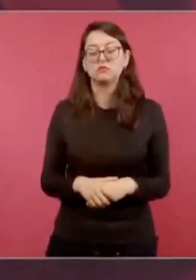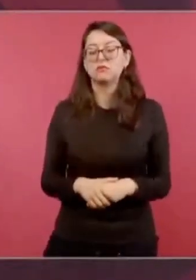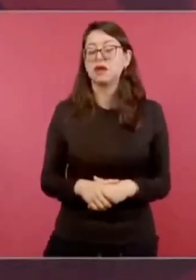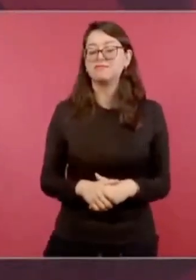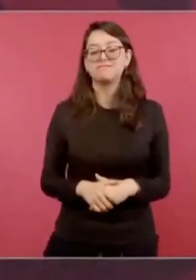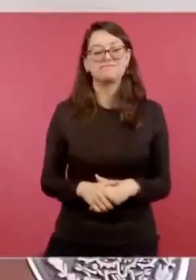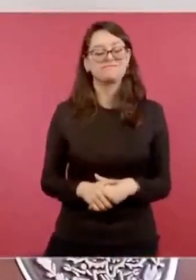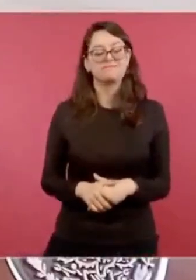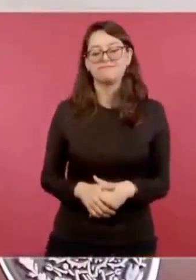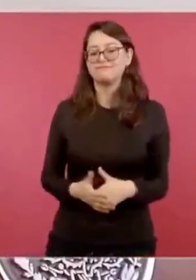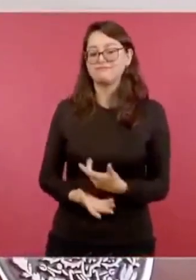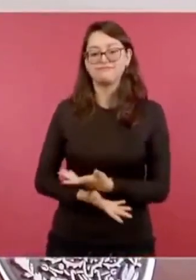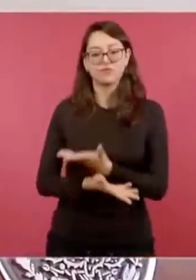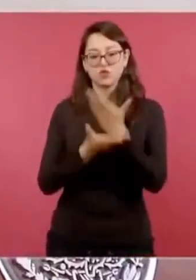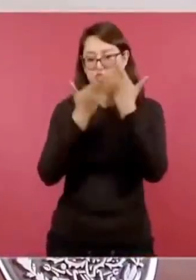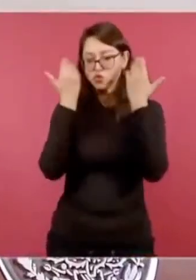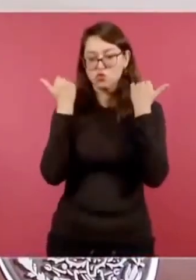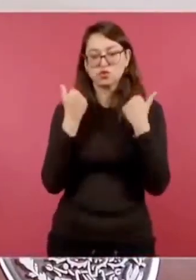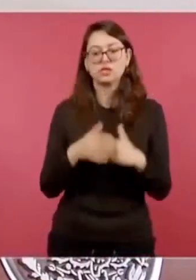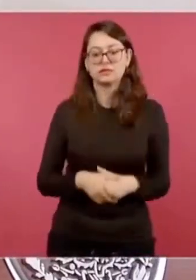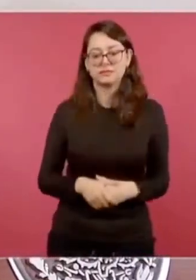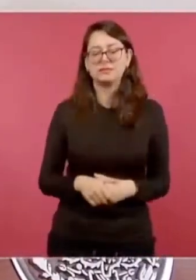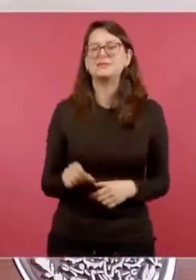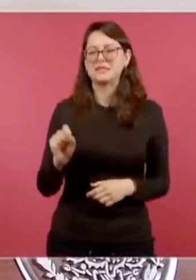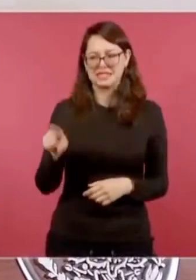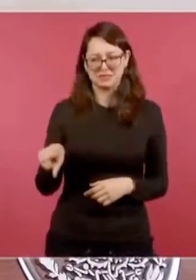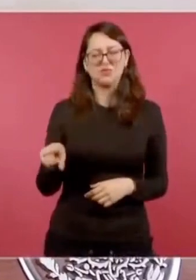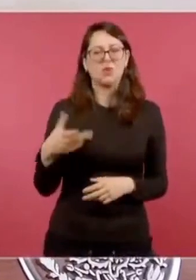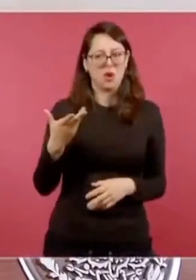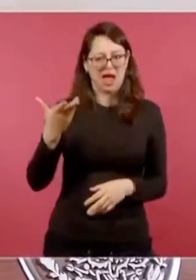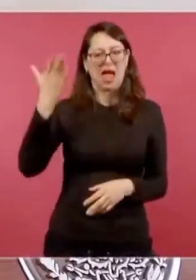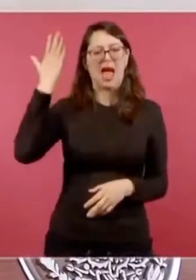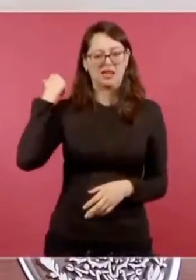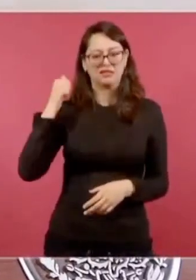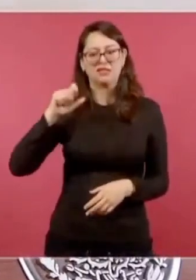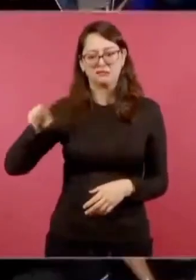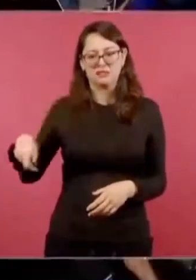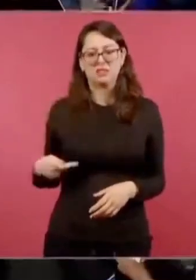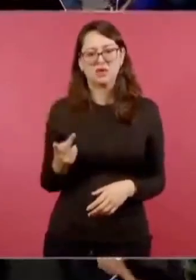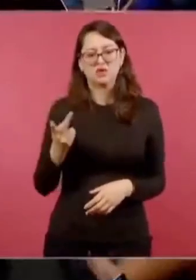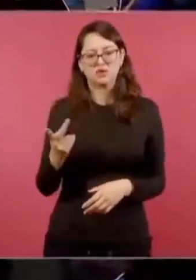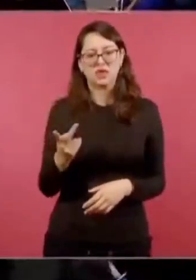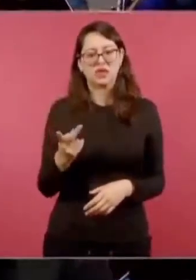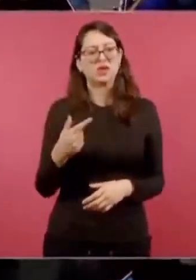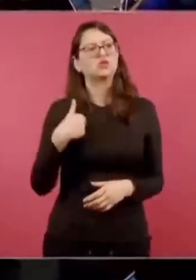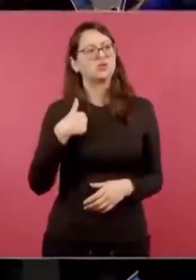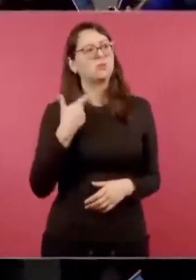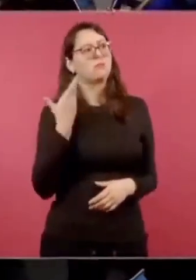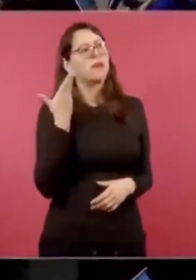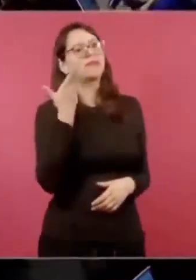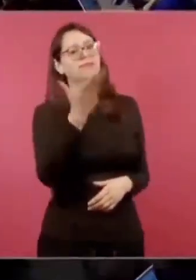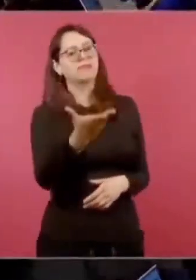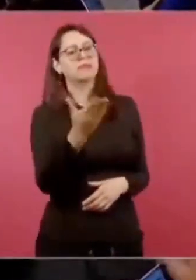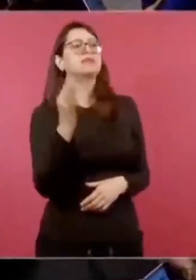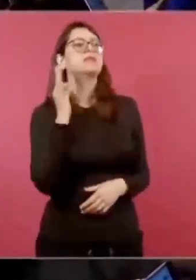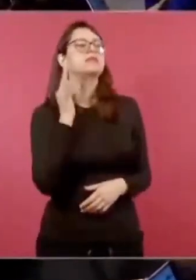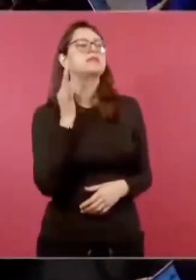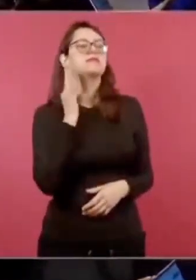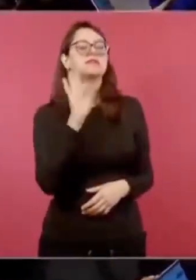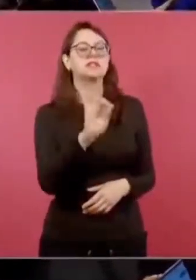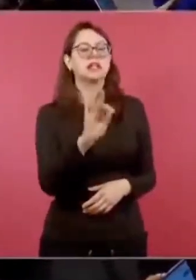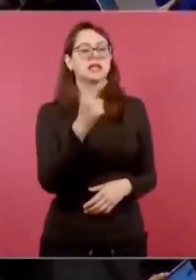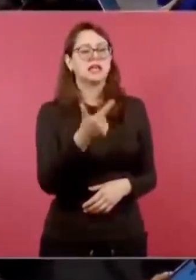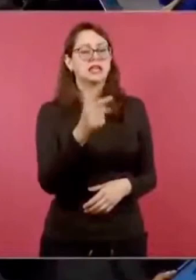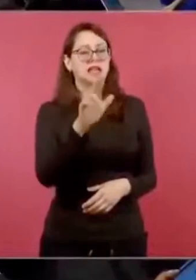Una vez aquí nos preguntaron y se pidió que la fiscalía informara,